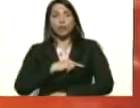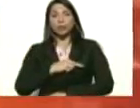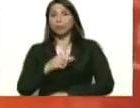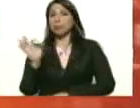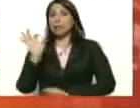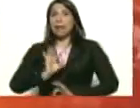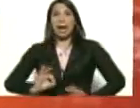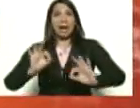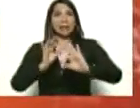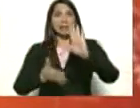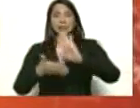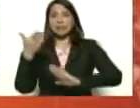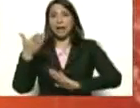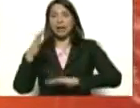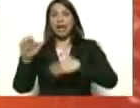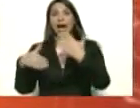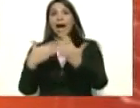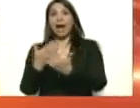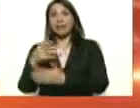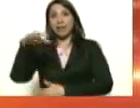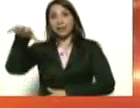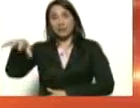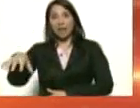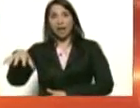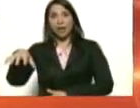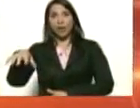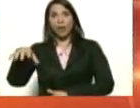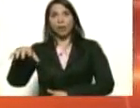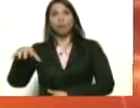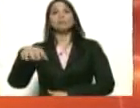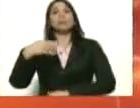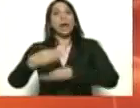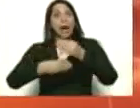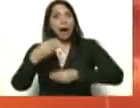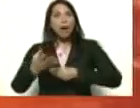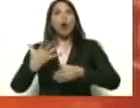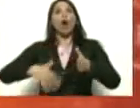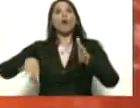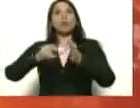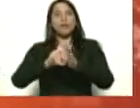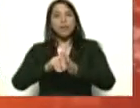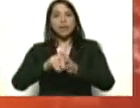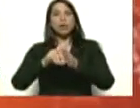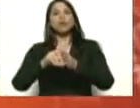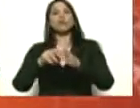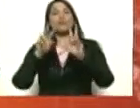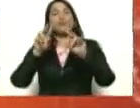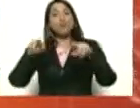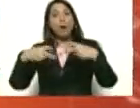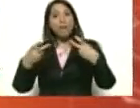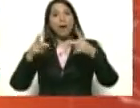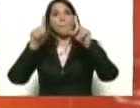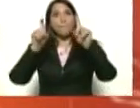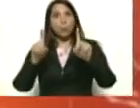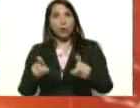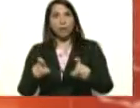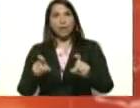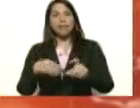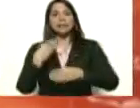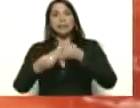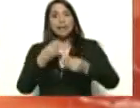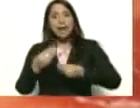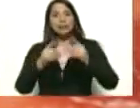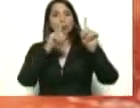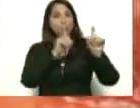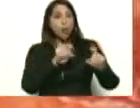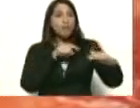hacia el estado destino sin que se le haga también nuevamente una prueba rápida. Es decir, que se le hace prueba al ingreso